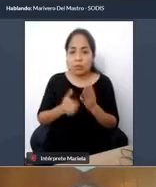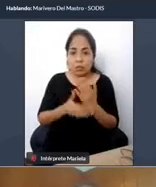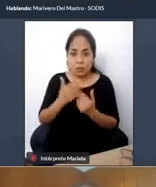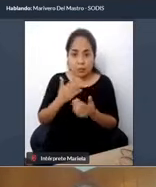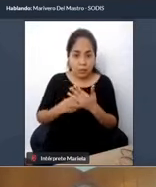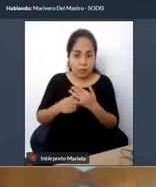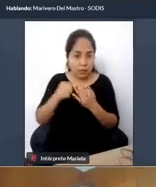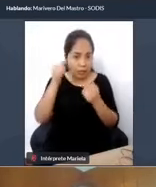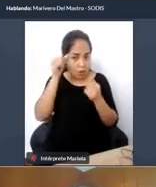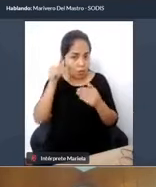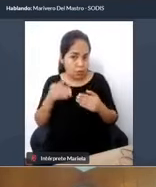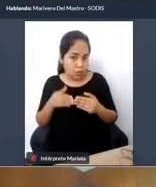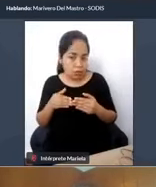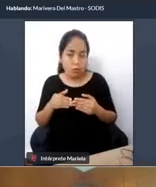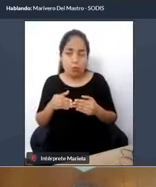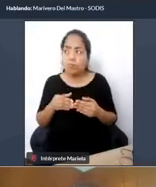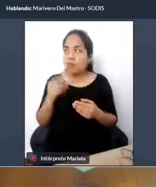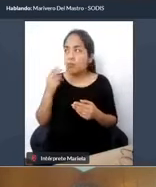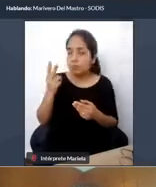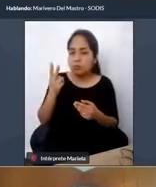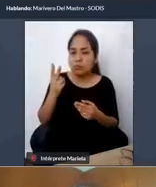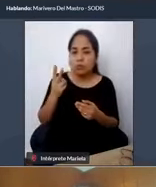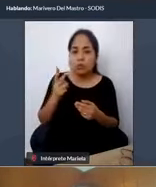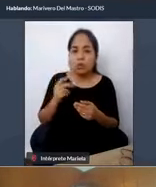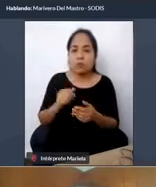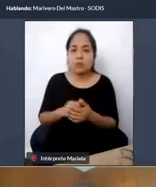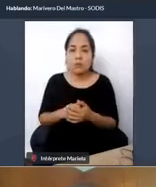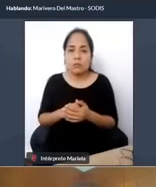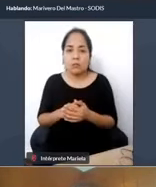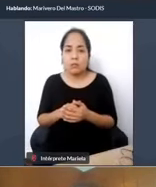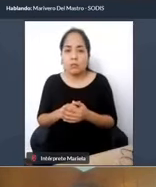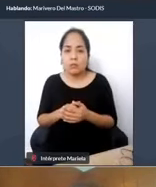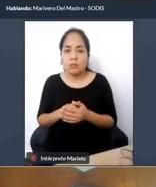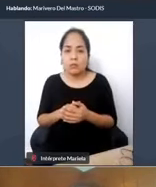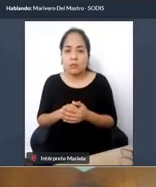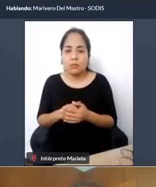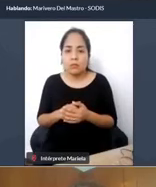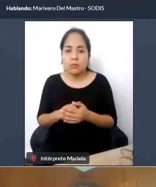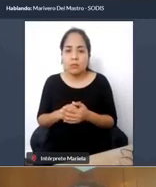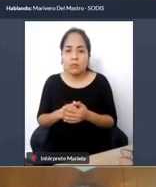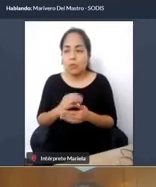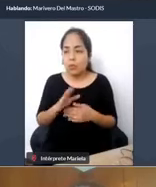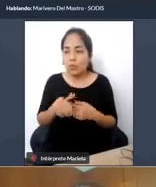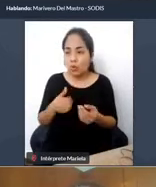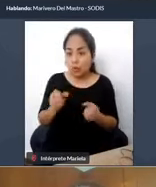siempre claro y sencillo. Muy bien. representación personal.